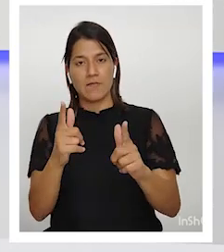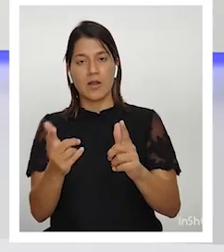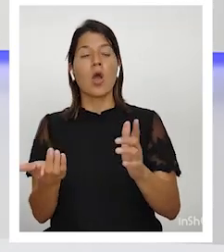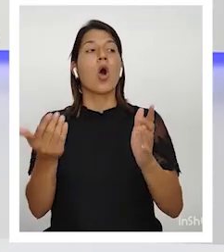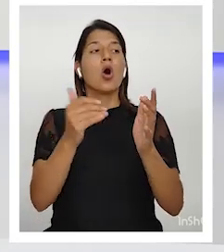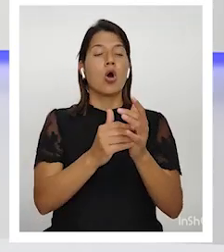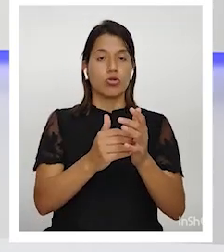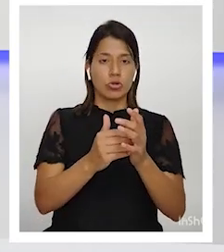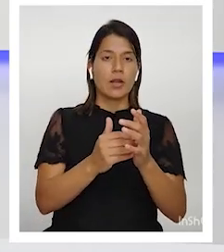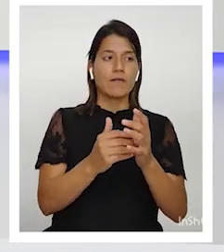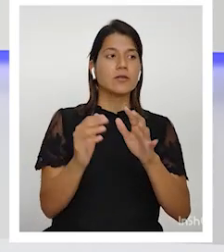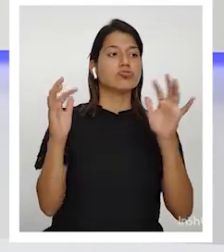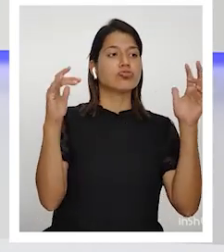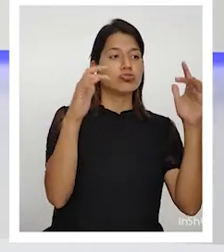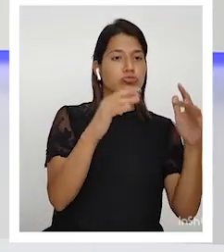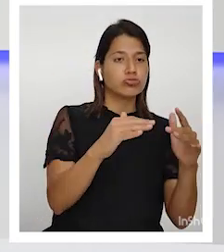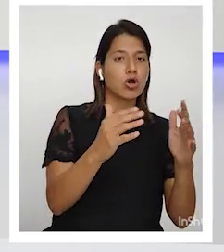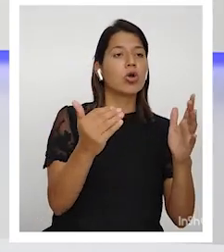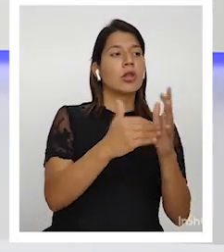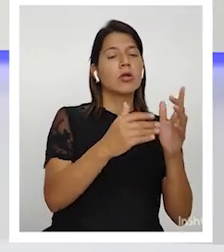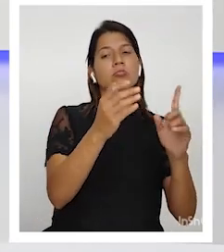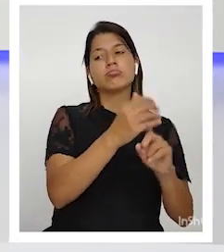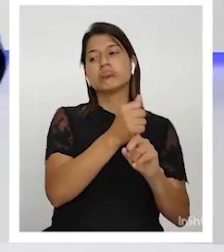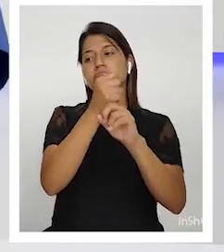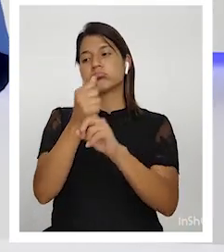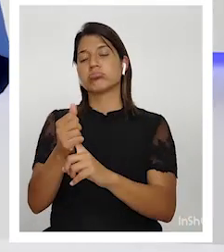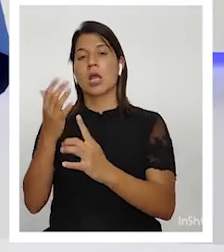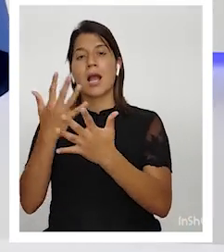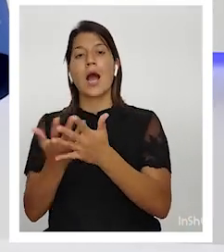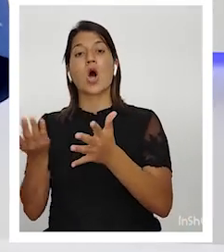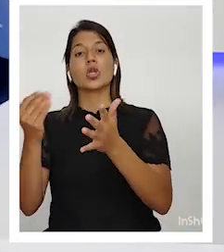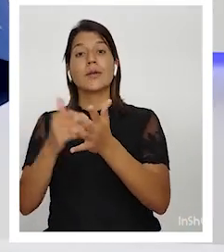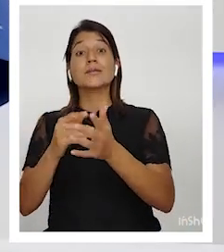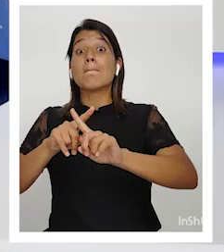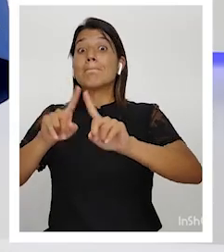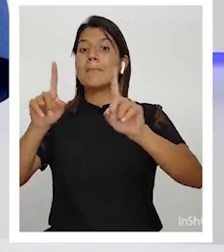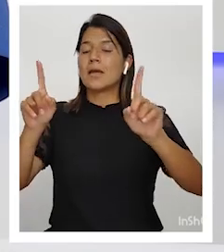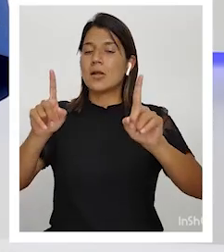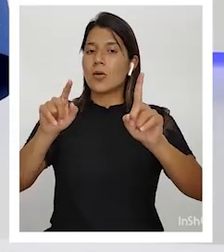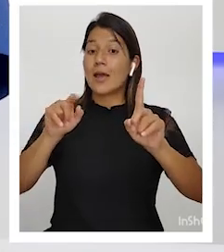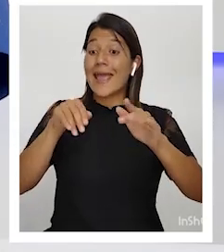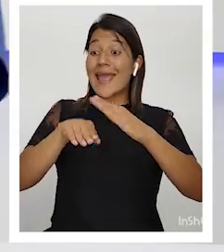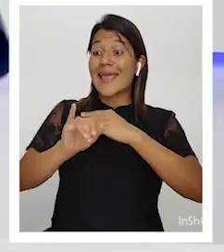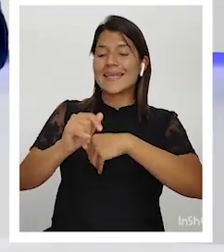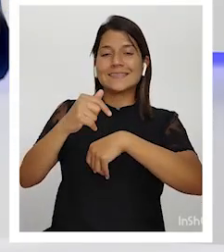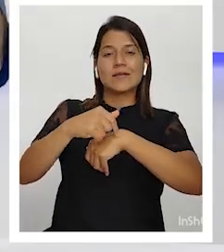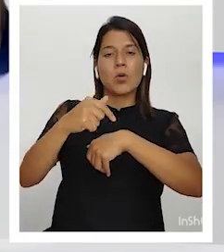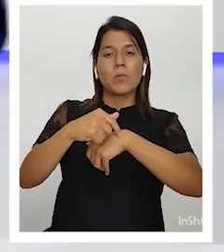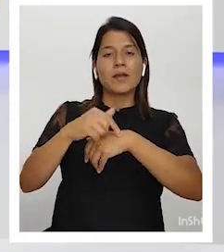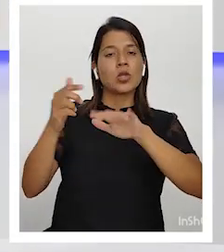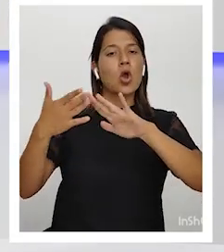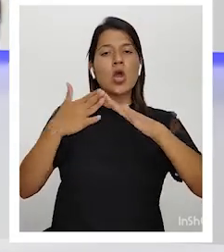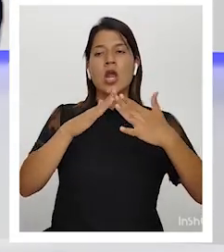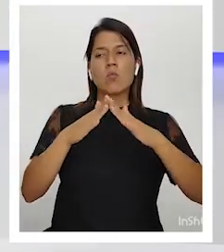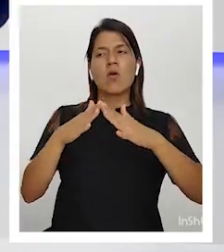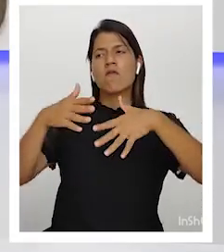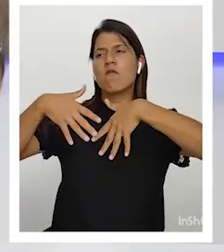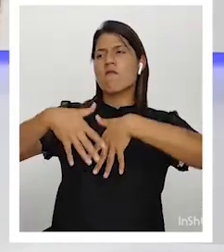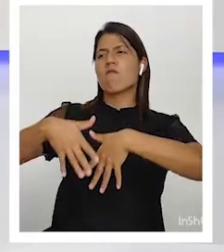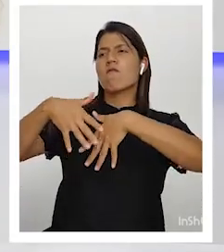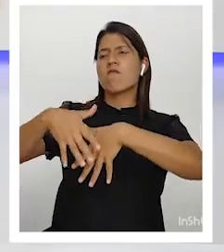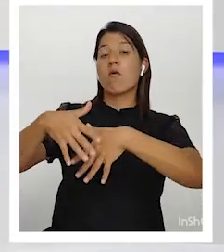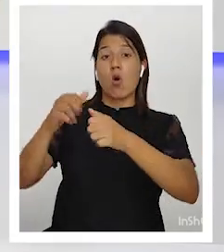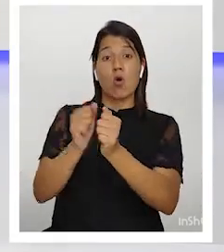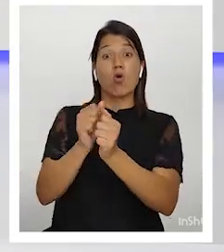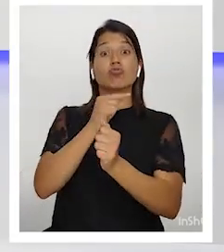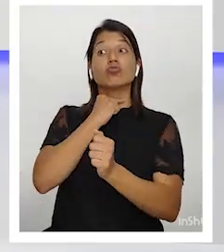este, vuelven a ir a la cárcel, pero en eso se levanta el pueblo. Y con el cura y todo, van y piden que suelten.